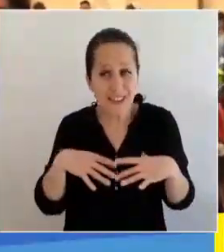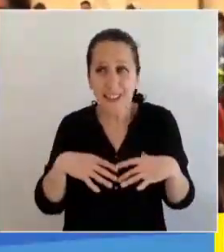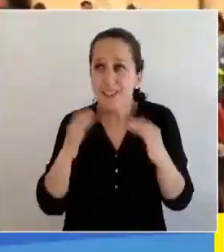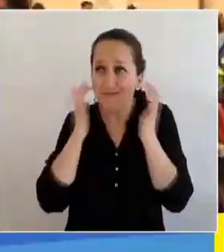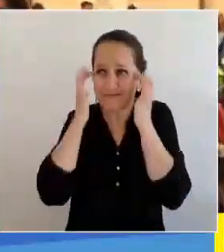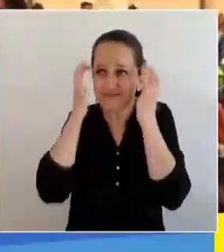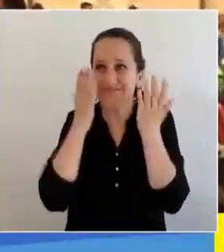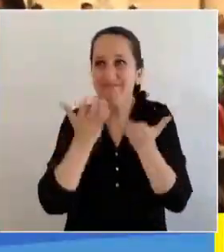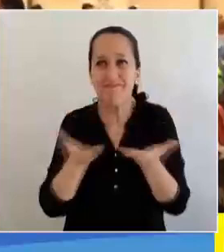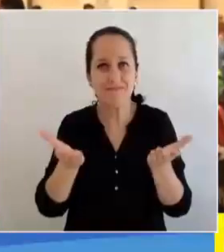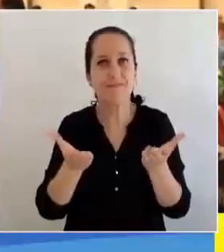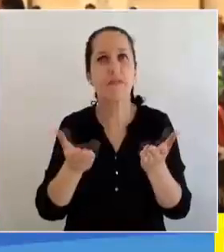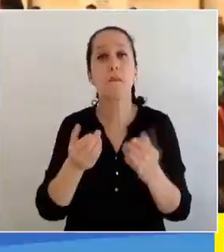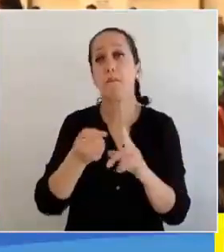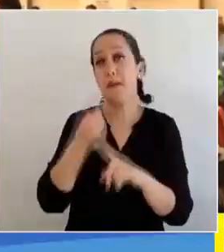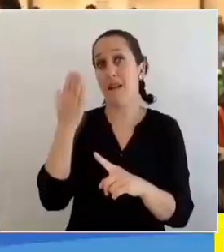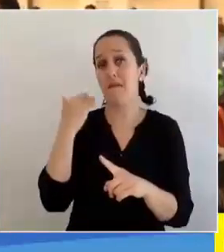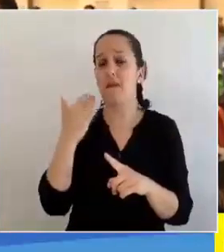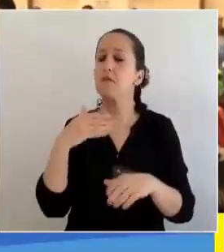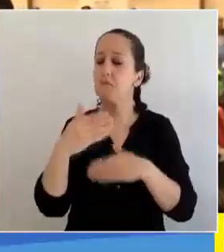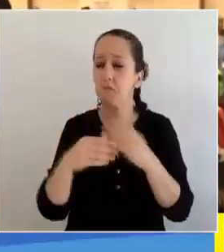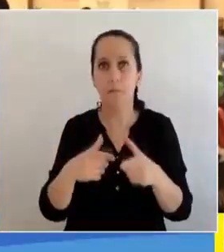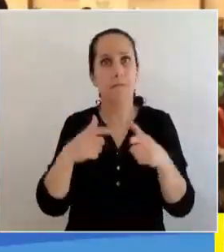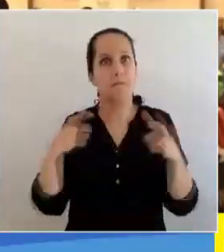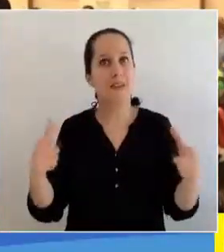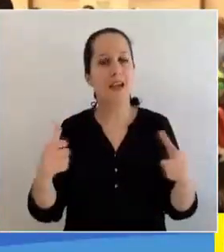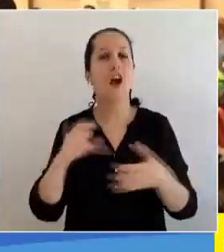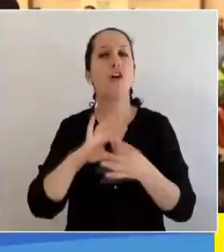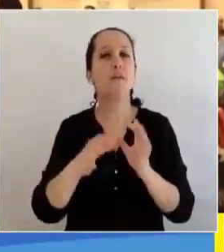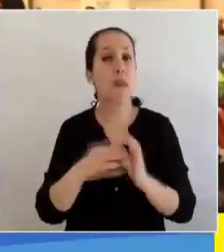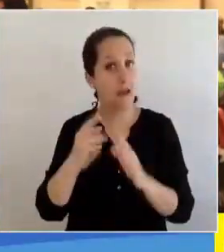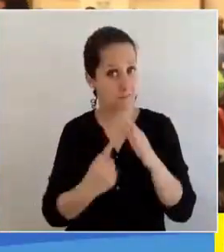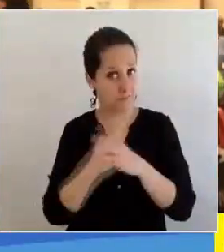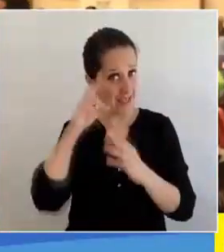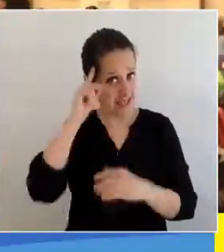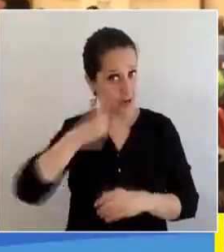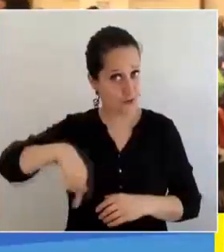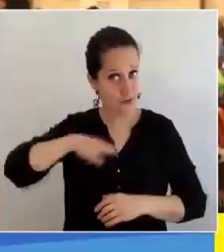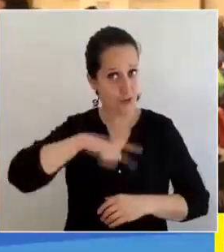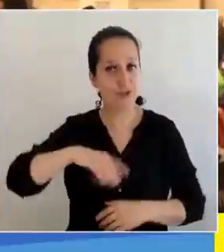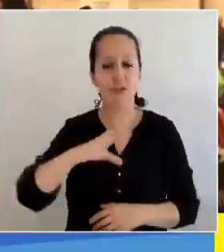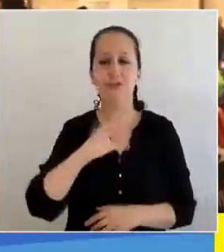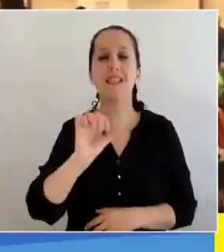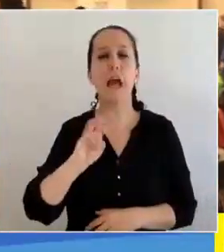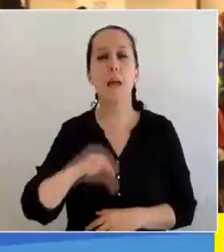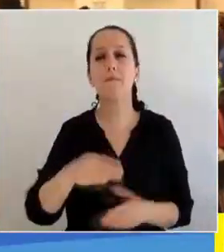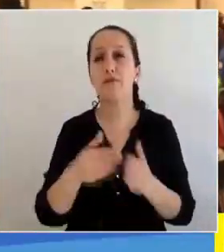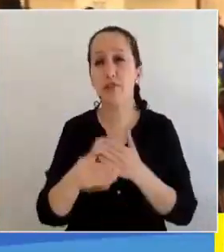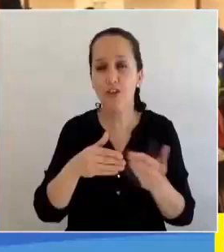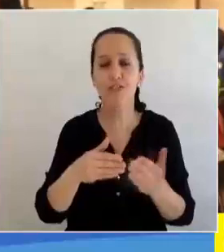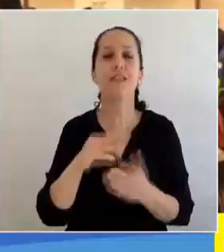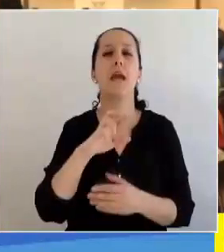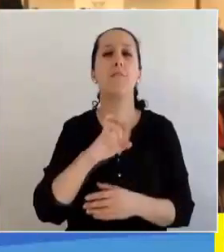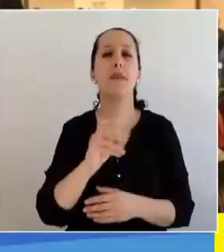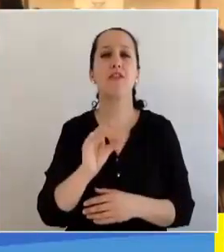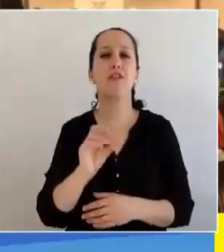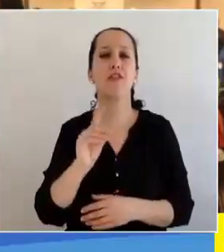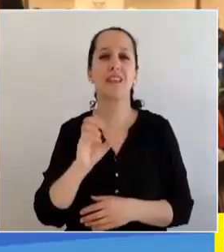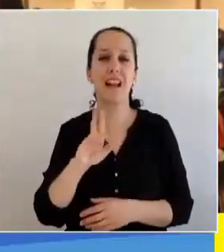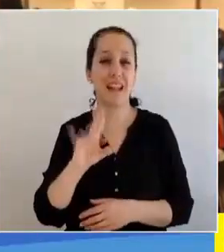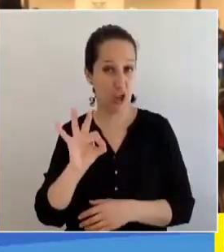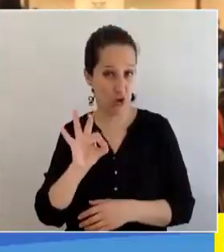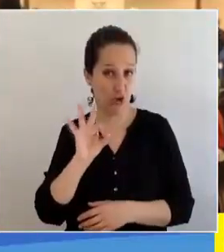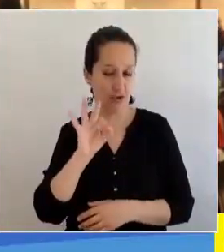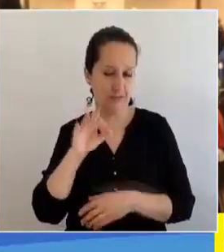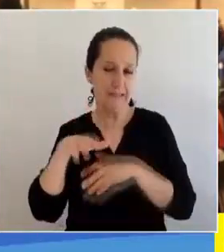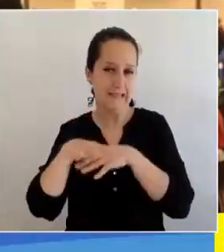instancia, hemos hecho crecer un evento que son unas olimpiadas que levantamos desde el SIAM Juan Soto Fernández, desde Pedro del Rido hacia